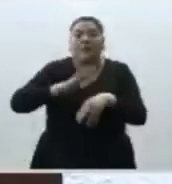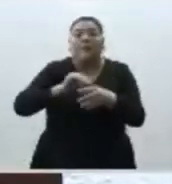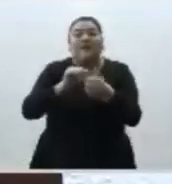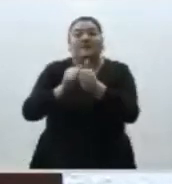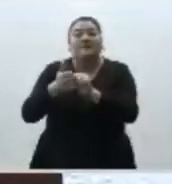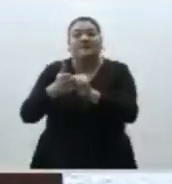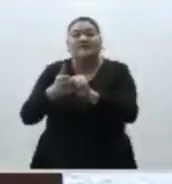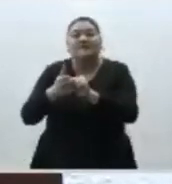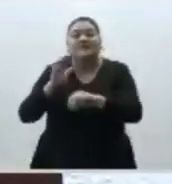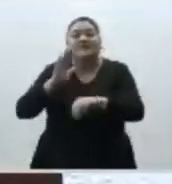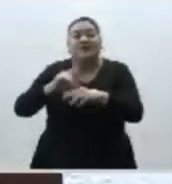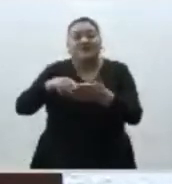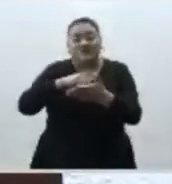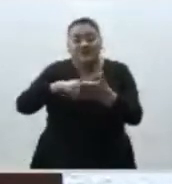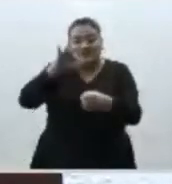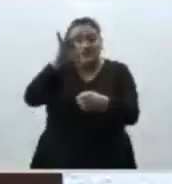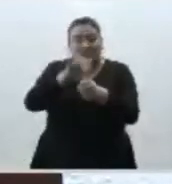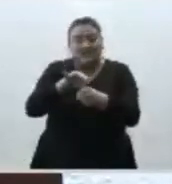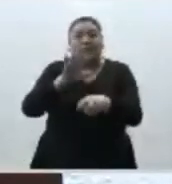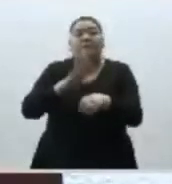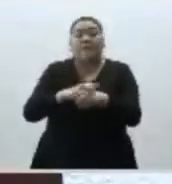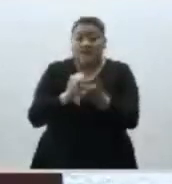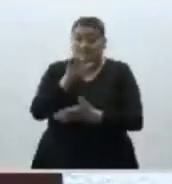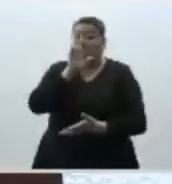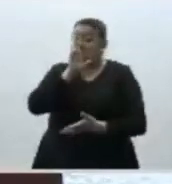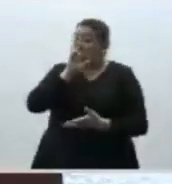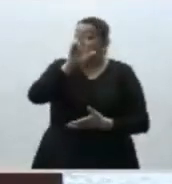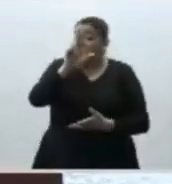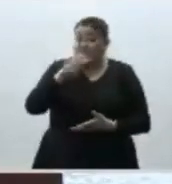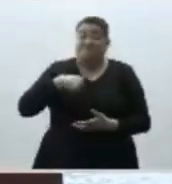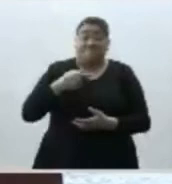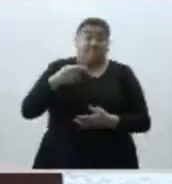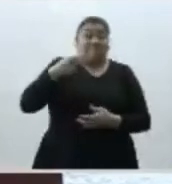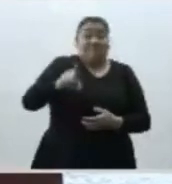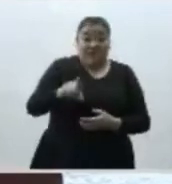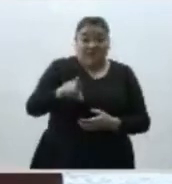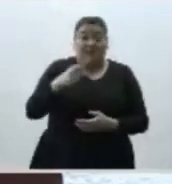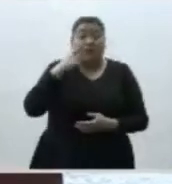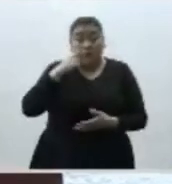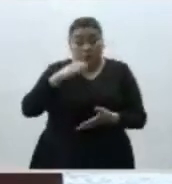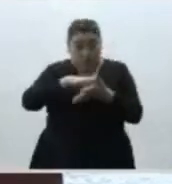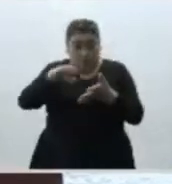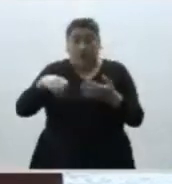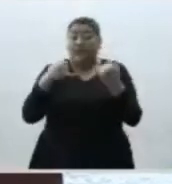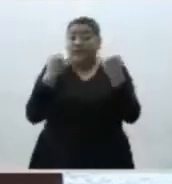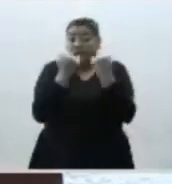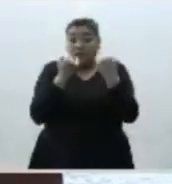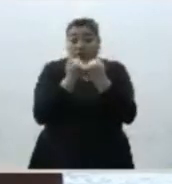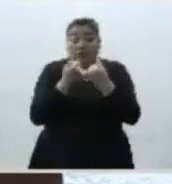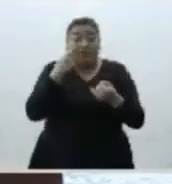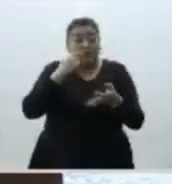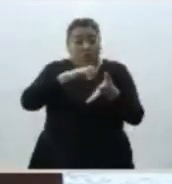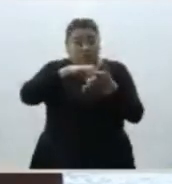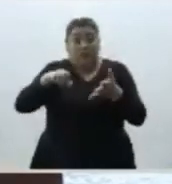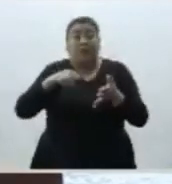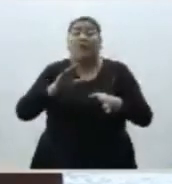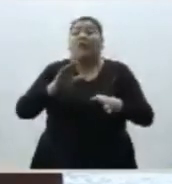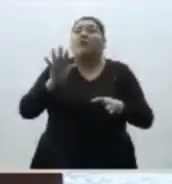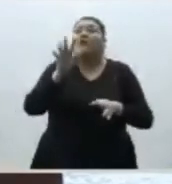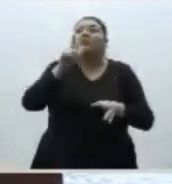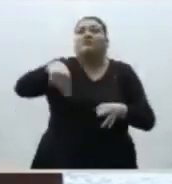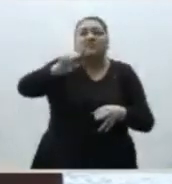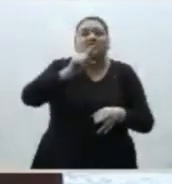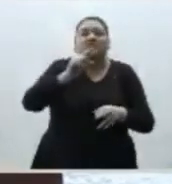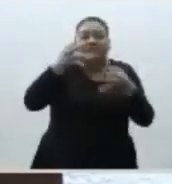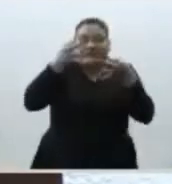con la materia electoral han ameritado pronunciamientos de la Sala Superior. incluso cuando se trata de conceptos aún en construcción